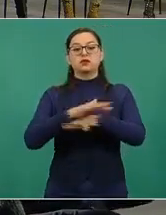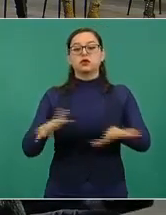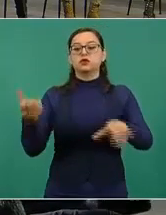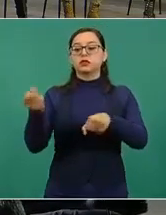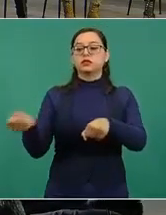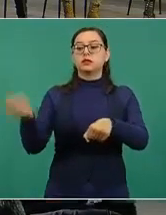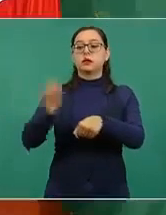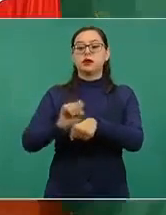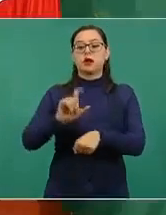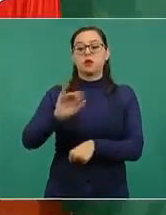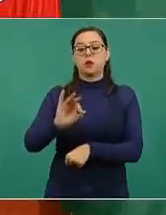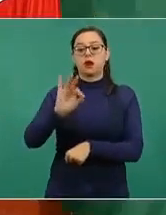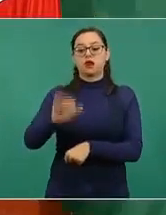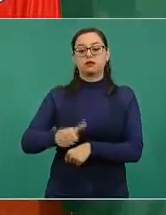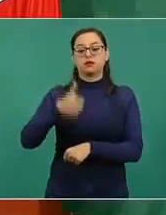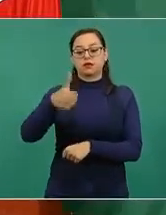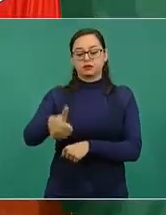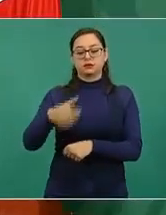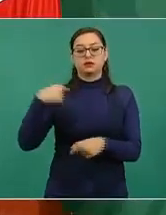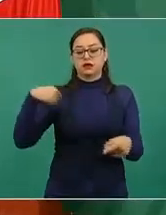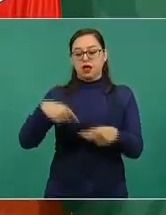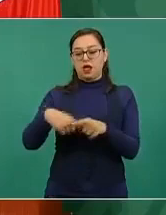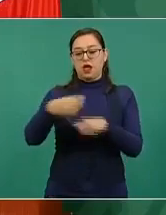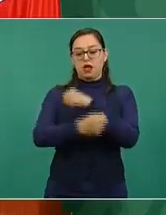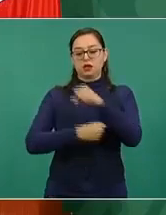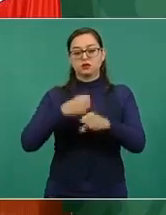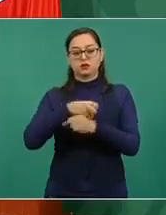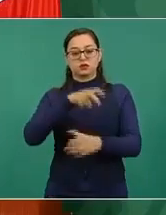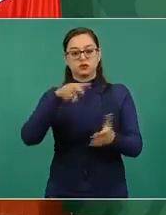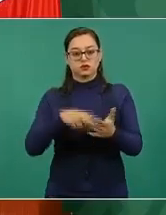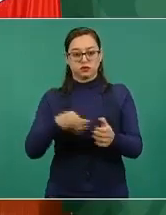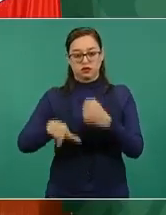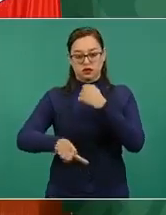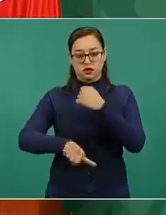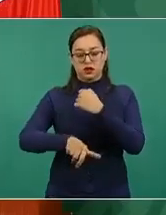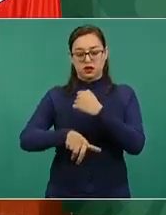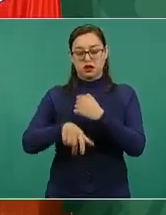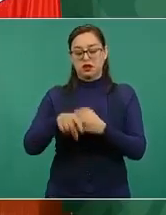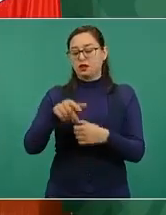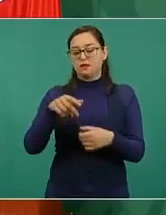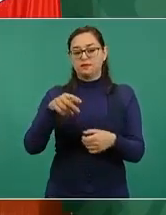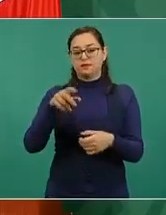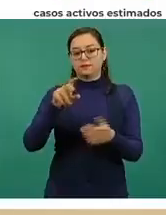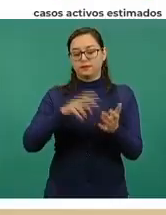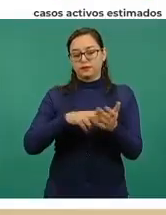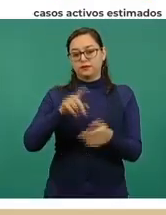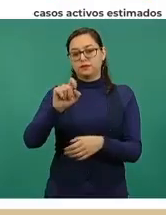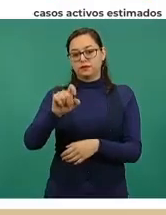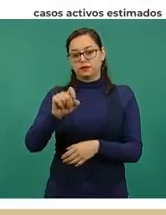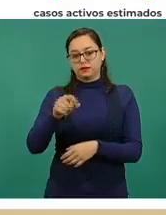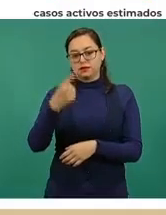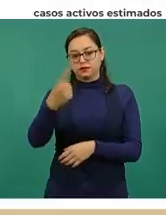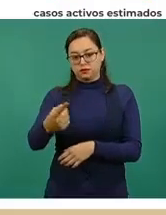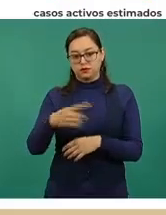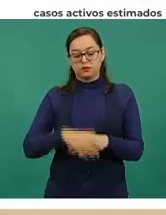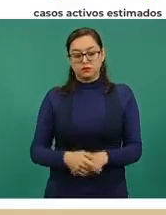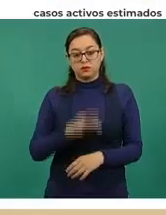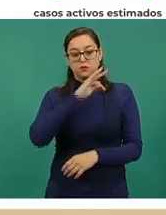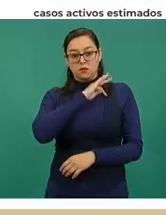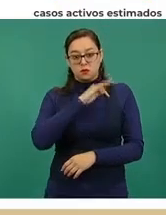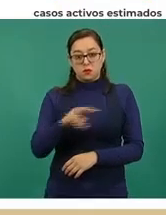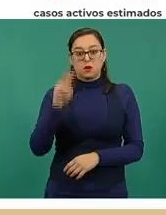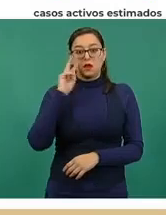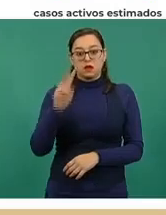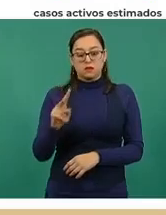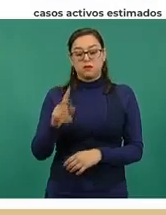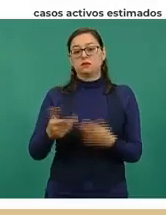lo que vemos es que en esta semana tenemos una reducción nuevamente más cuantiosa que la